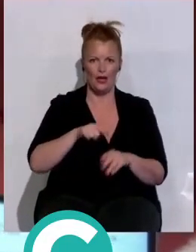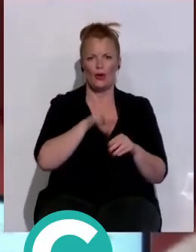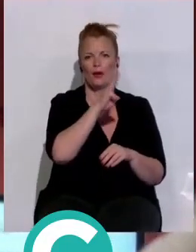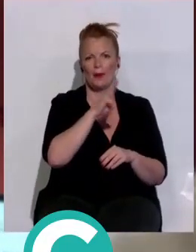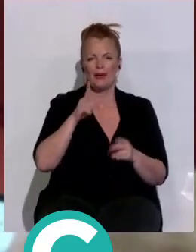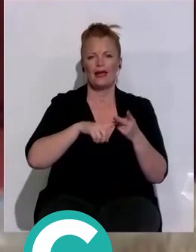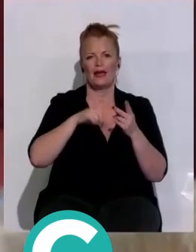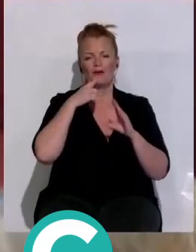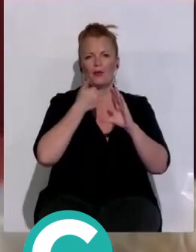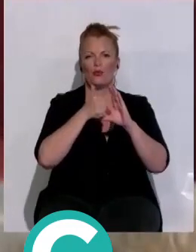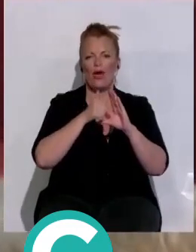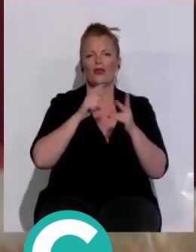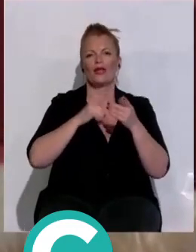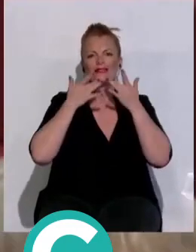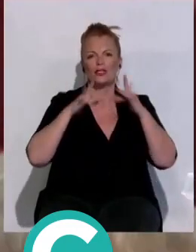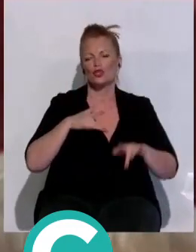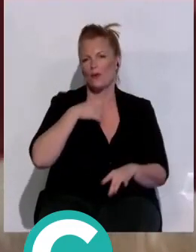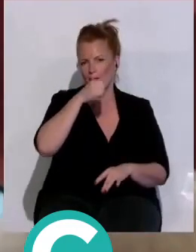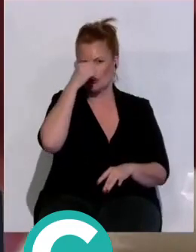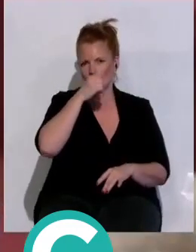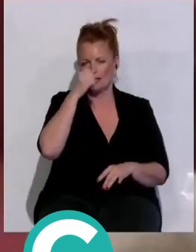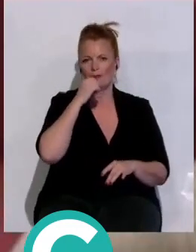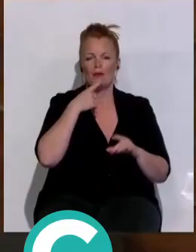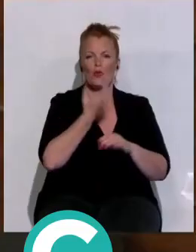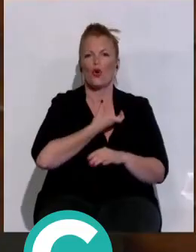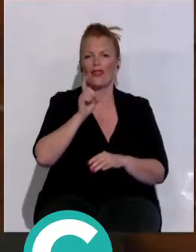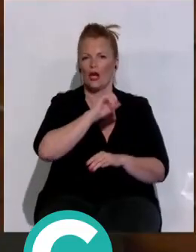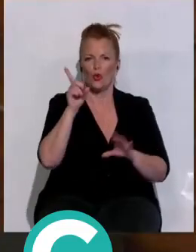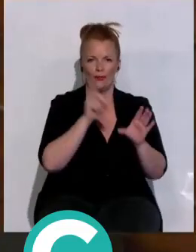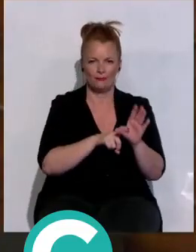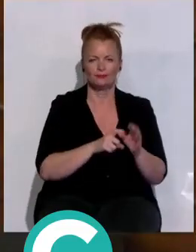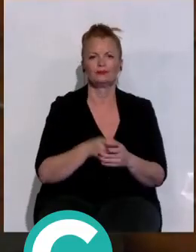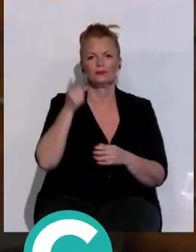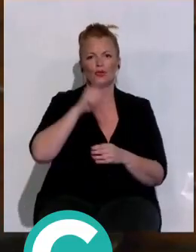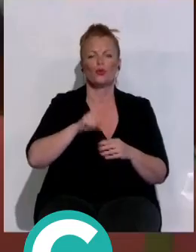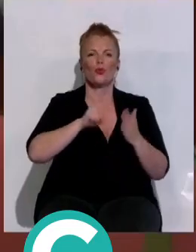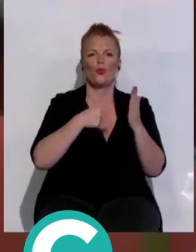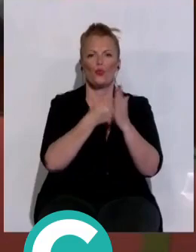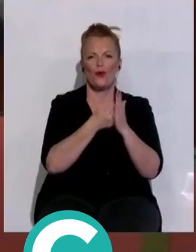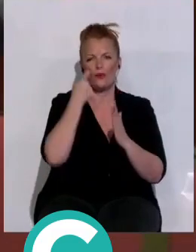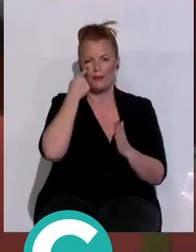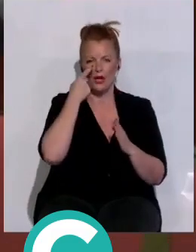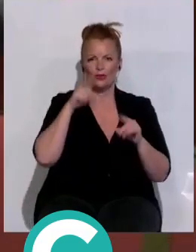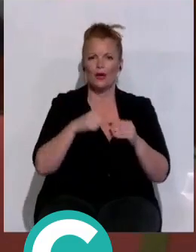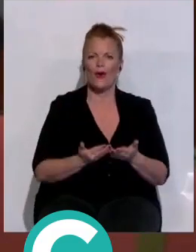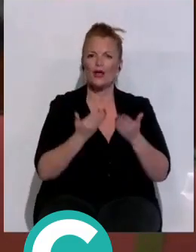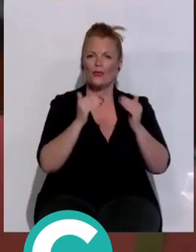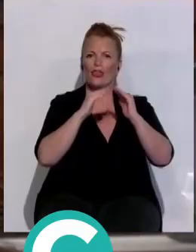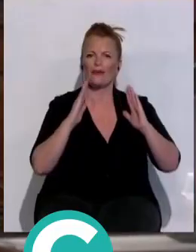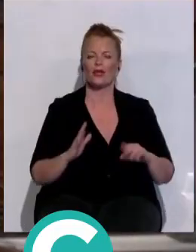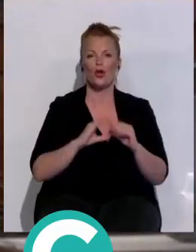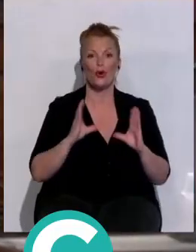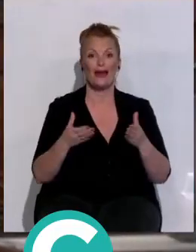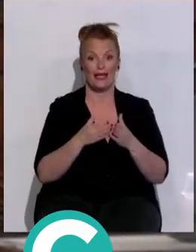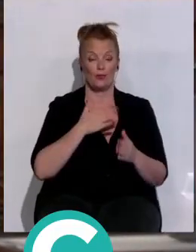Ciudadanos y la abstención del PSOE y el concejal no adscrito. Respecto al nuevo pliego de contratación del servicio de ayuda a domicilio, el equipo de